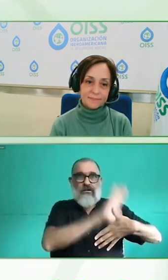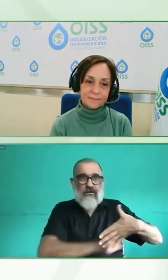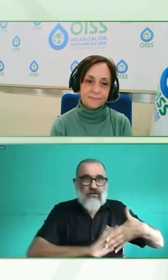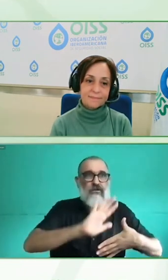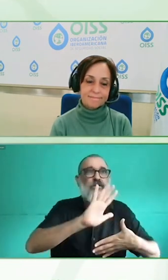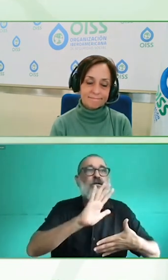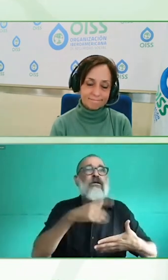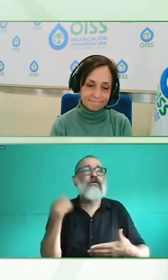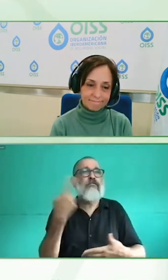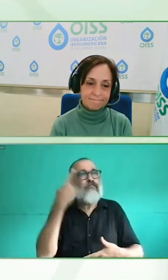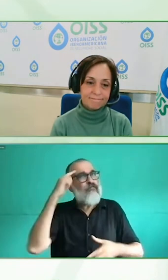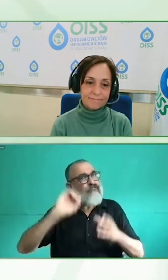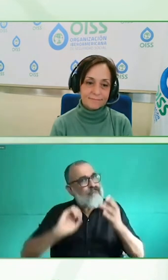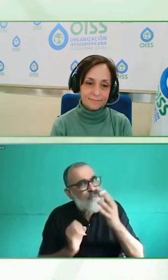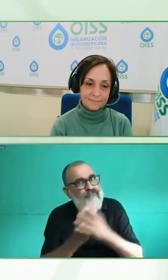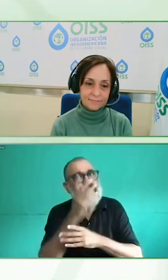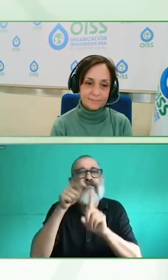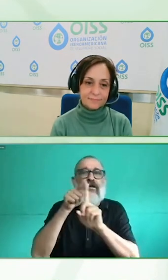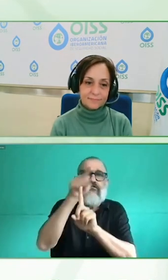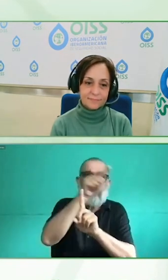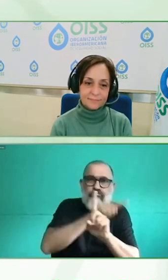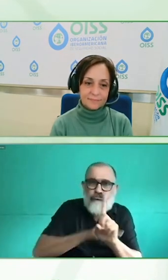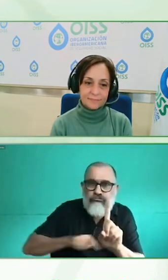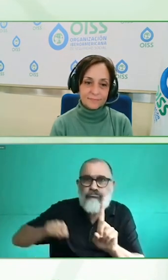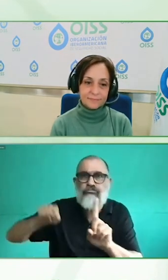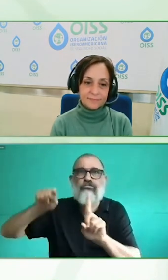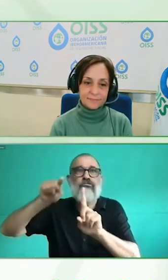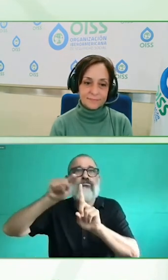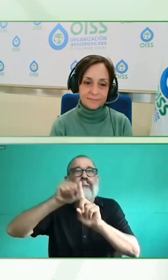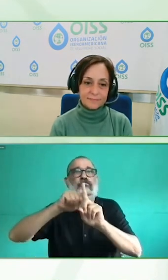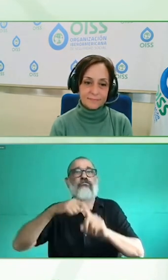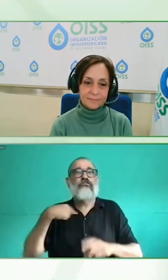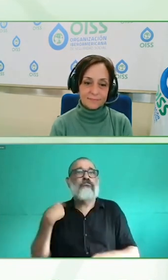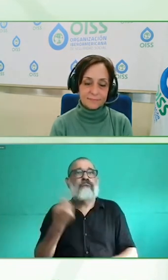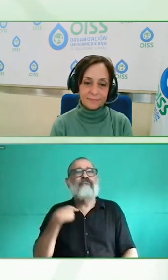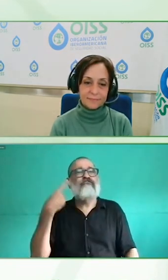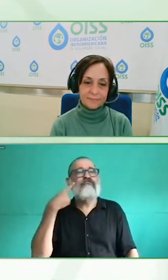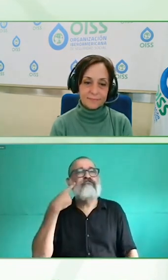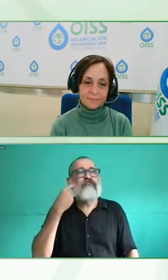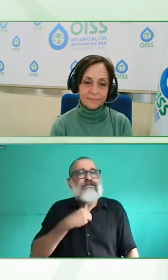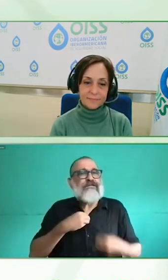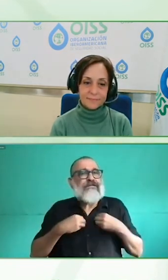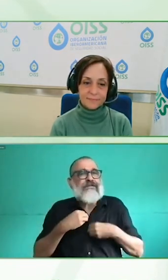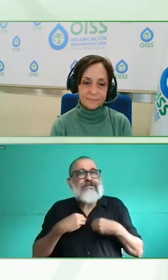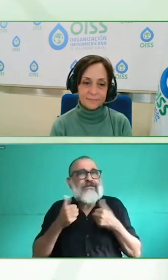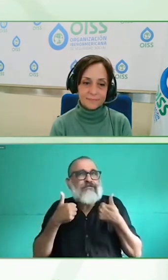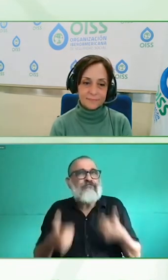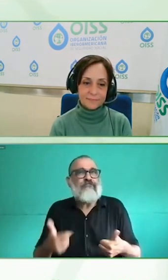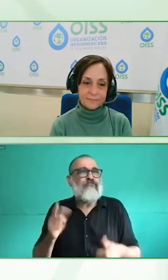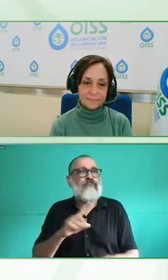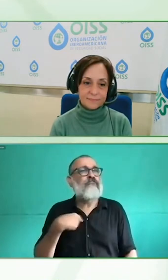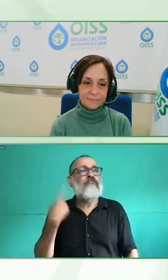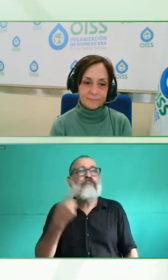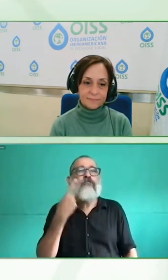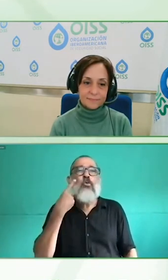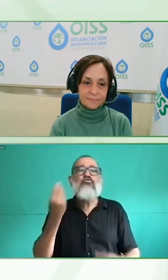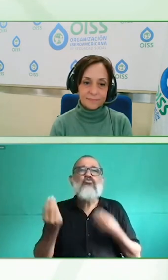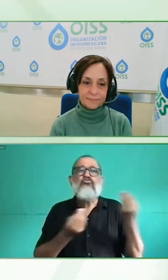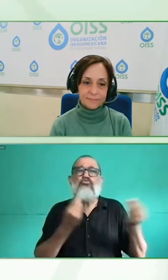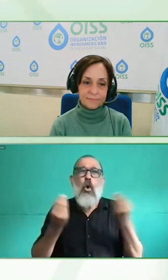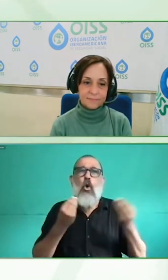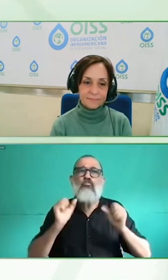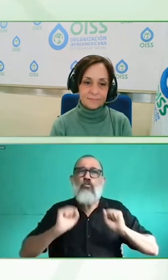diverso todavía, ¿no? Entonces, a veces no es tan fácil el trabajar en esa réplica. Pero yo creo que hay dos o tres elementos clave. El primero,